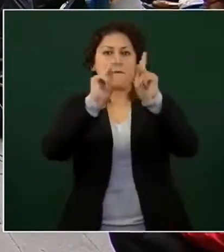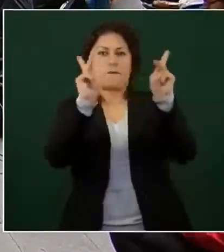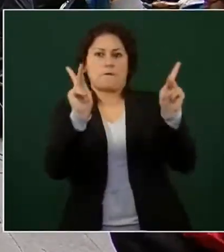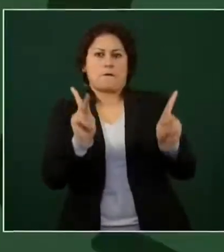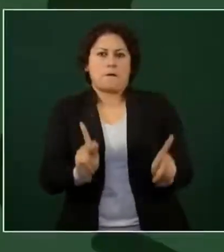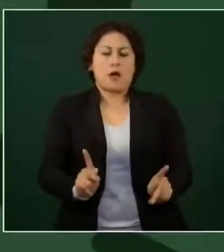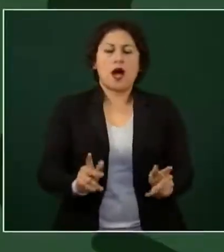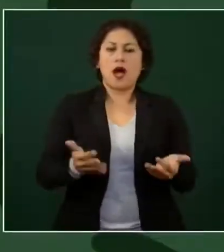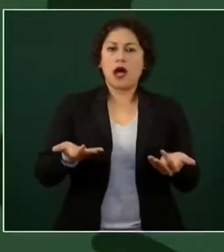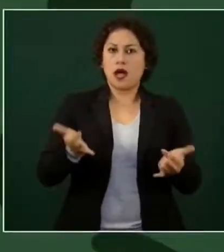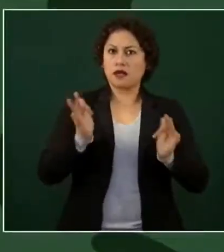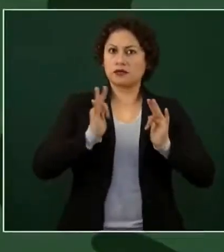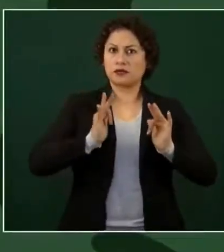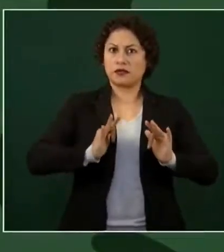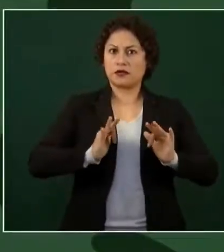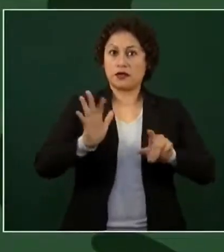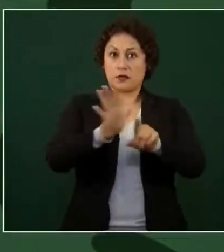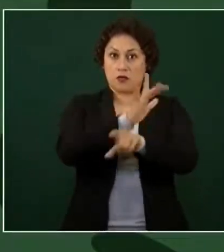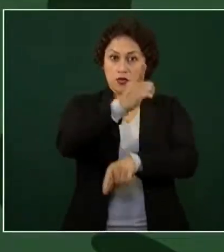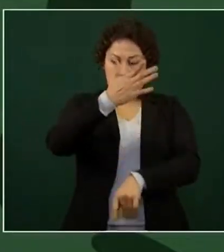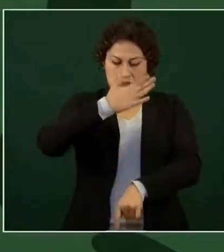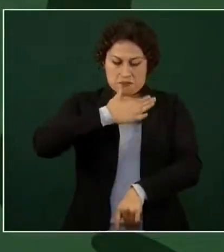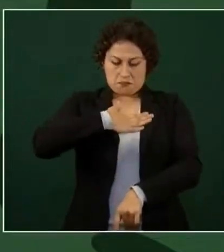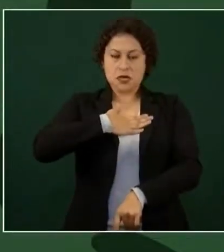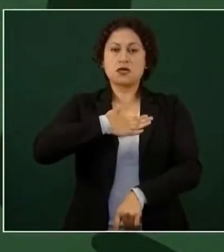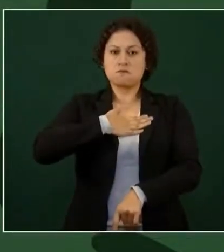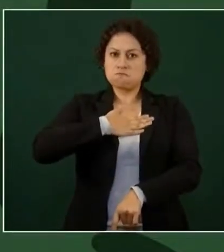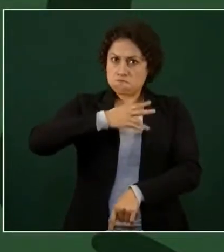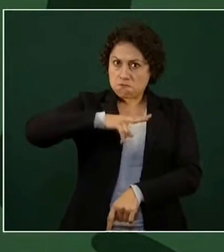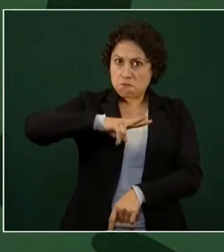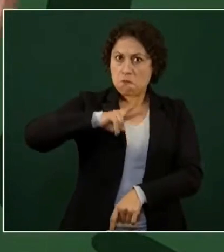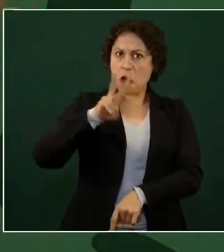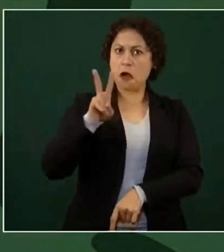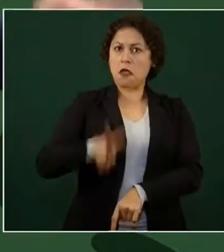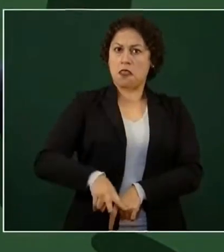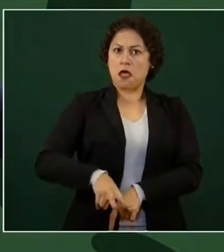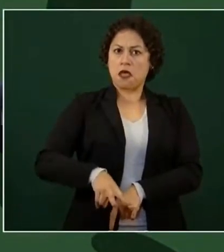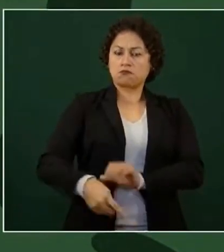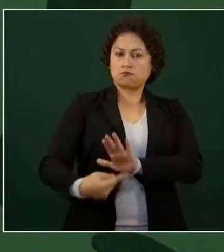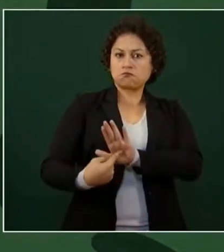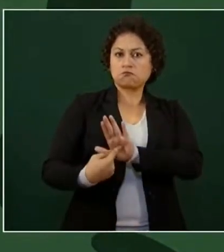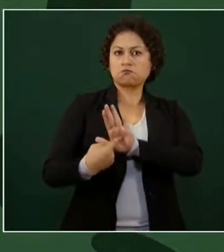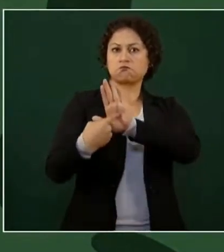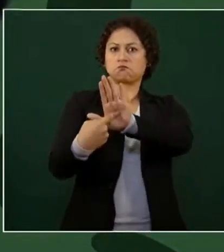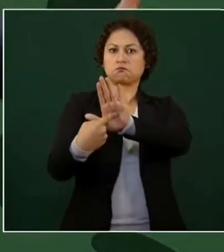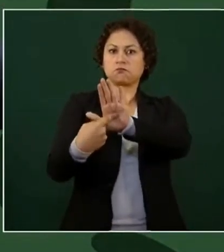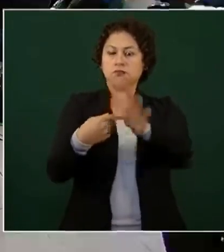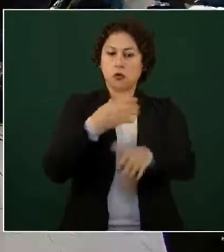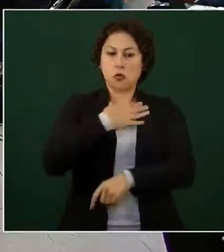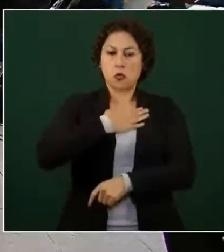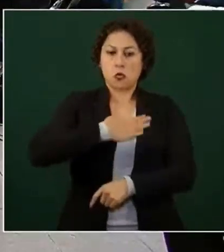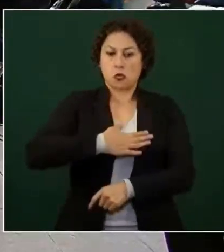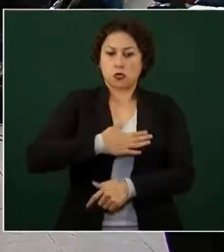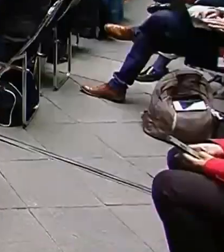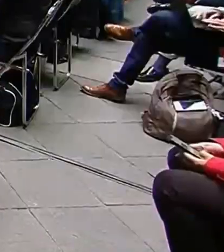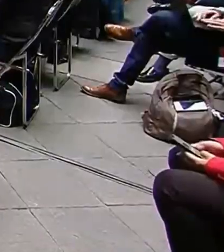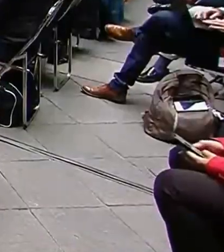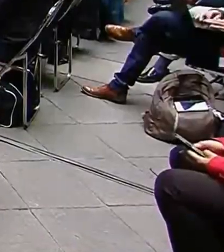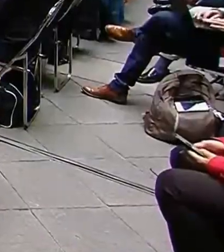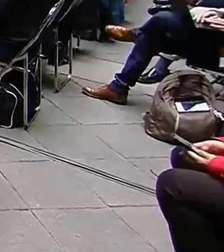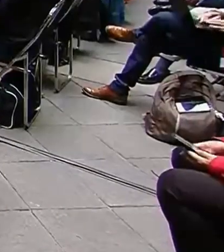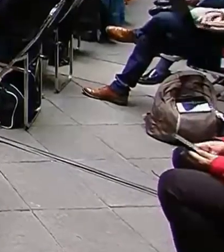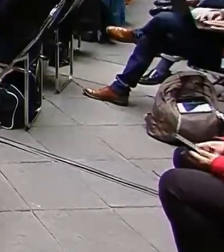Cuando uno tiene la razón y se lucha por una causa justa, se triunfa.